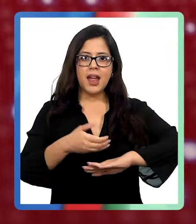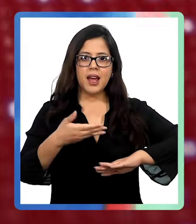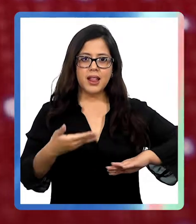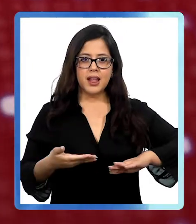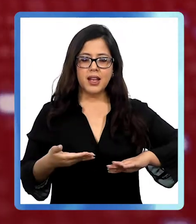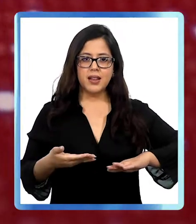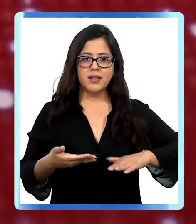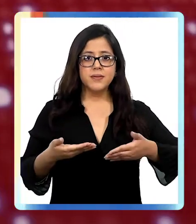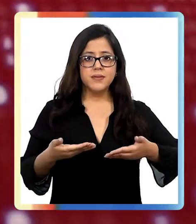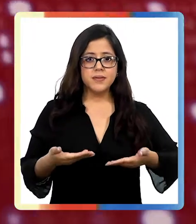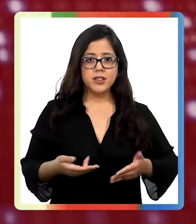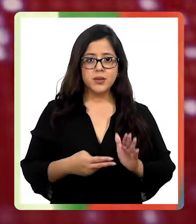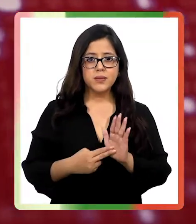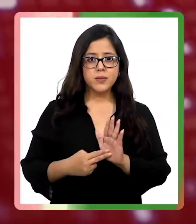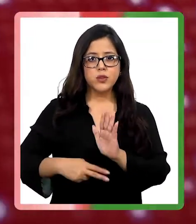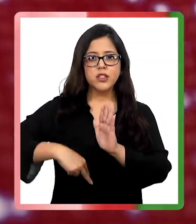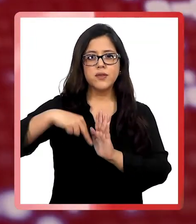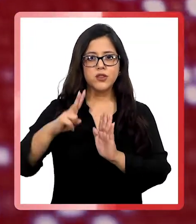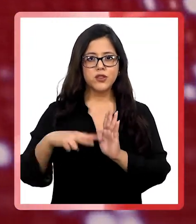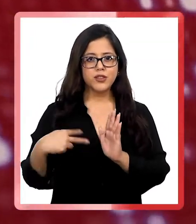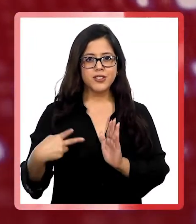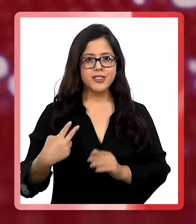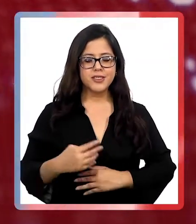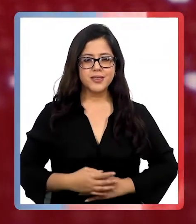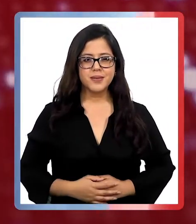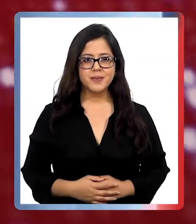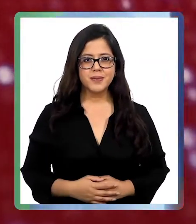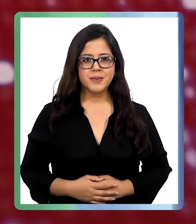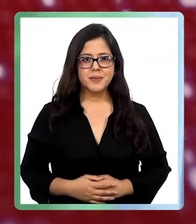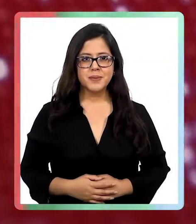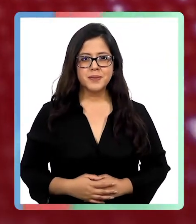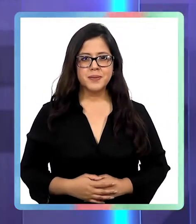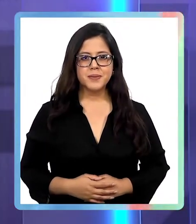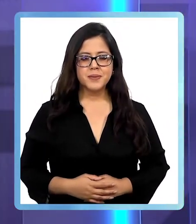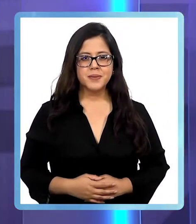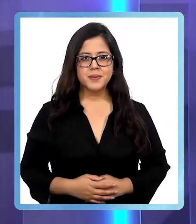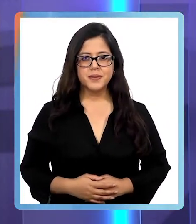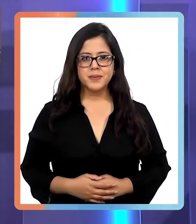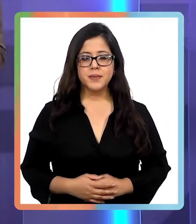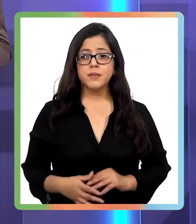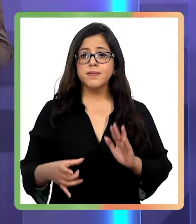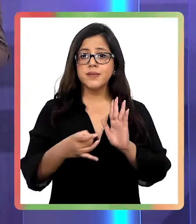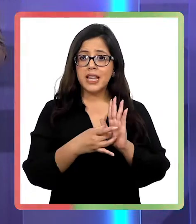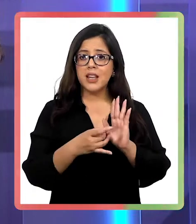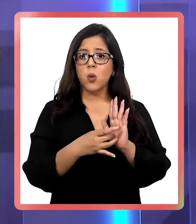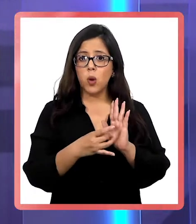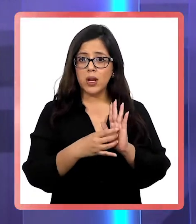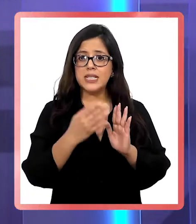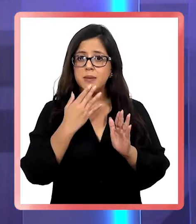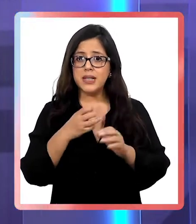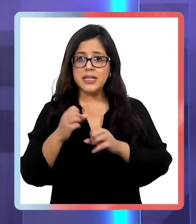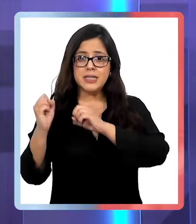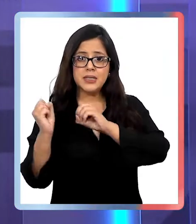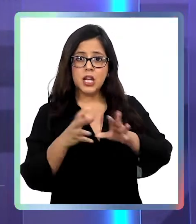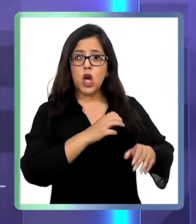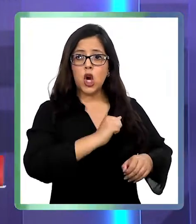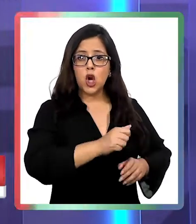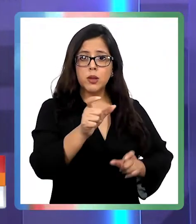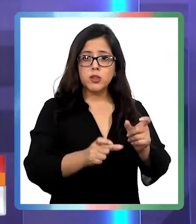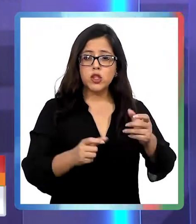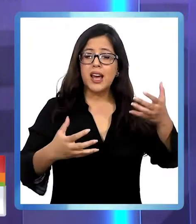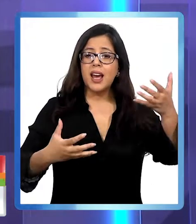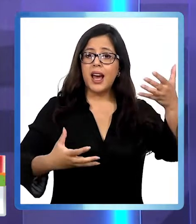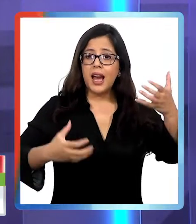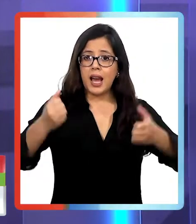Chile, Arcatel, presenta Portavoz Noticias. La delincuencia y los ataques contra los